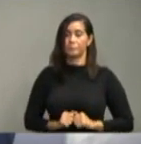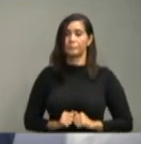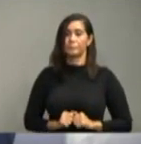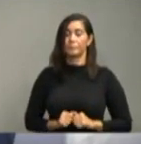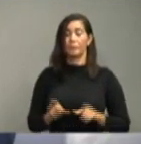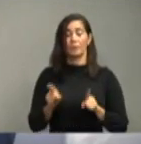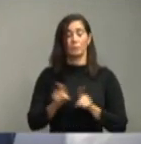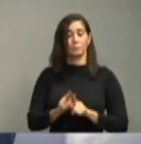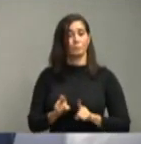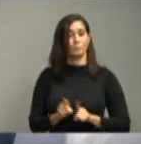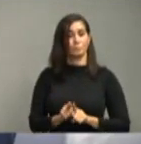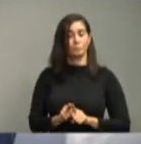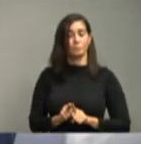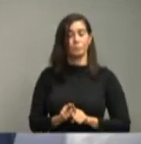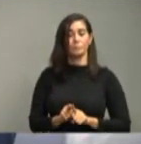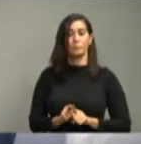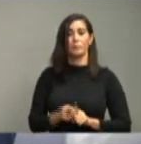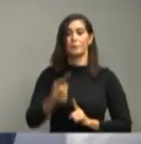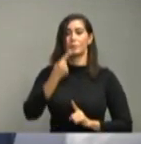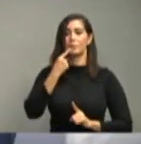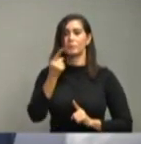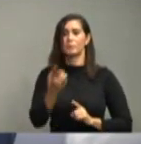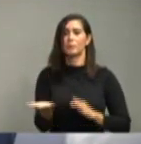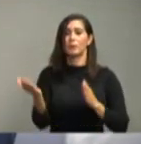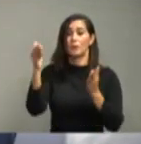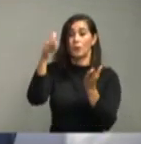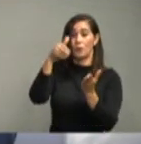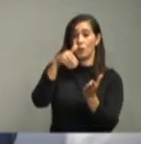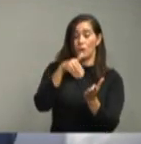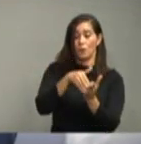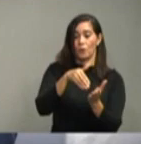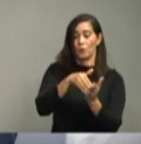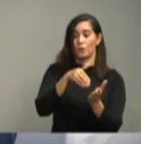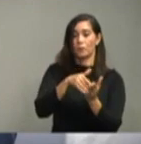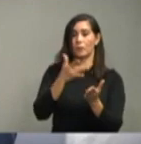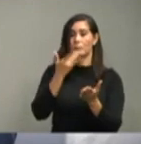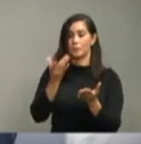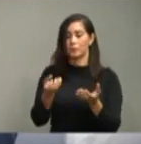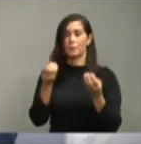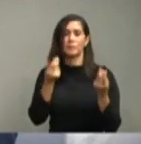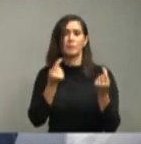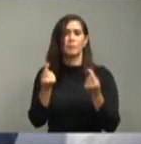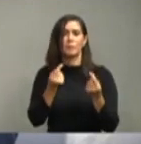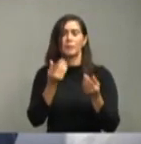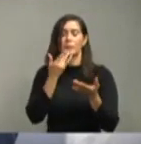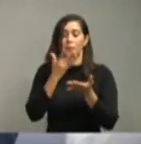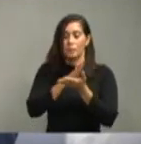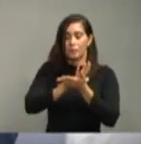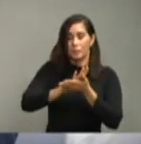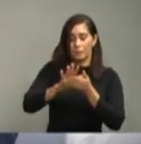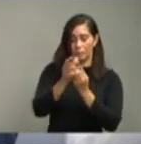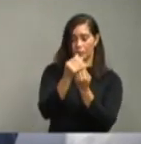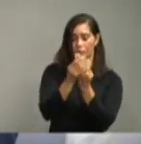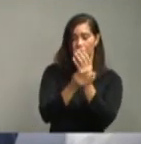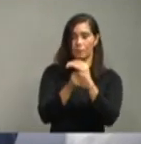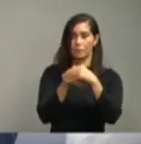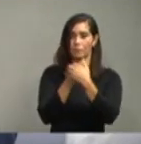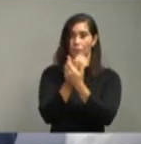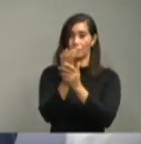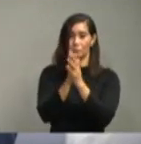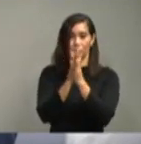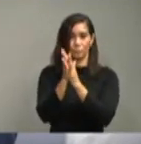Igualmente, ratificar las medidas de higiene, como el lavado de las manos,